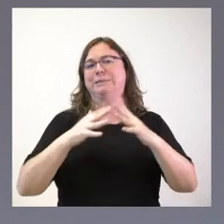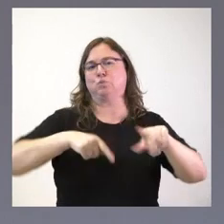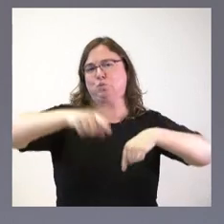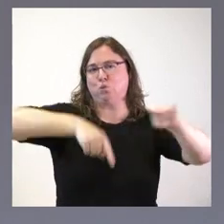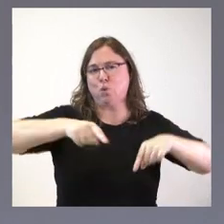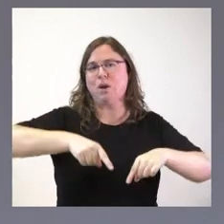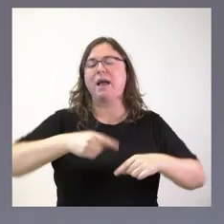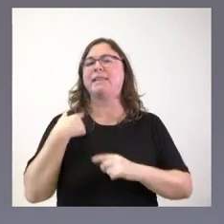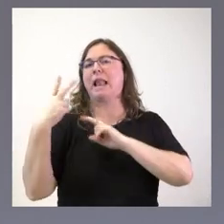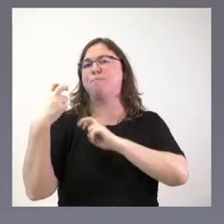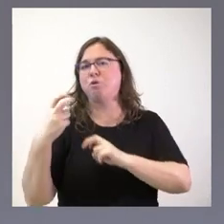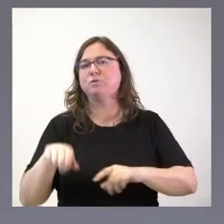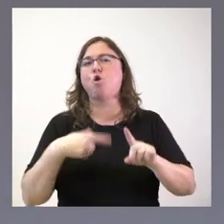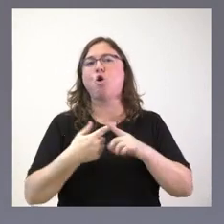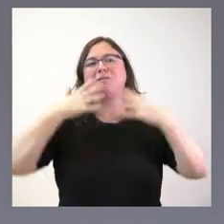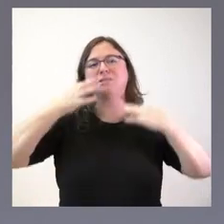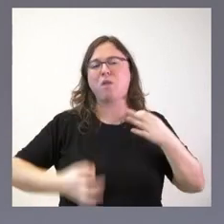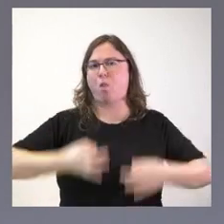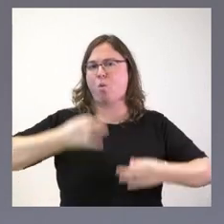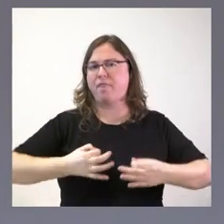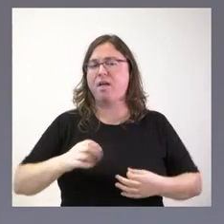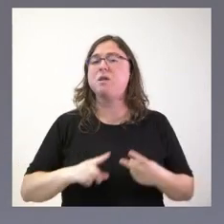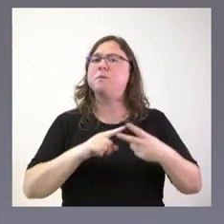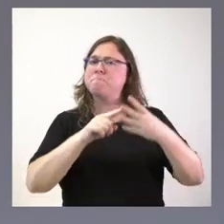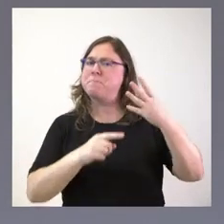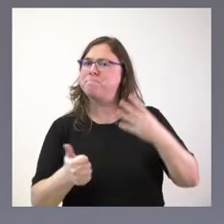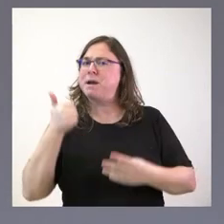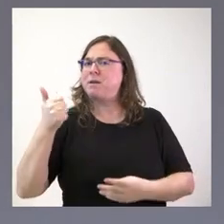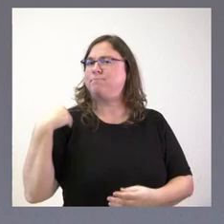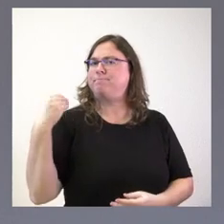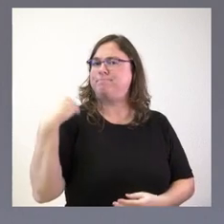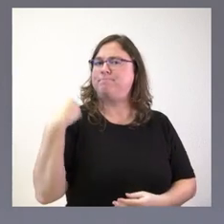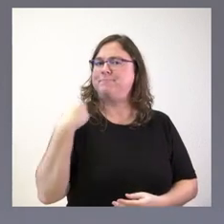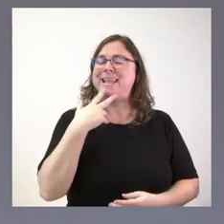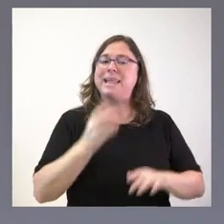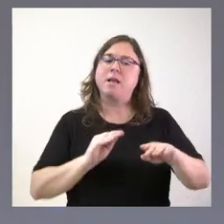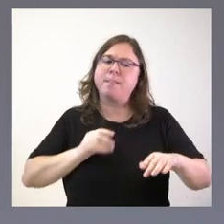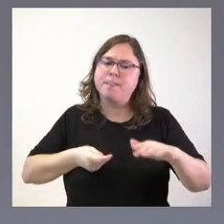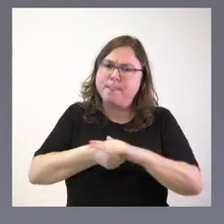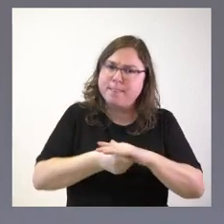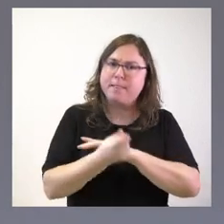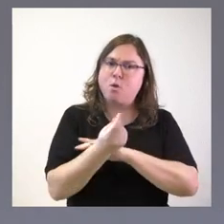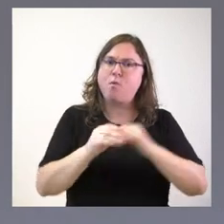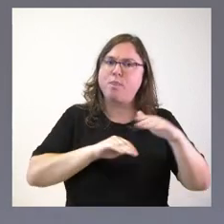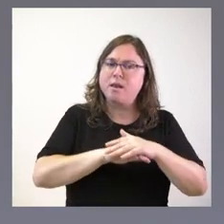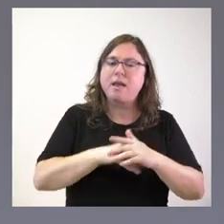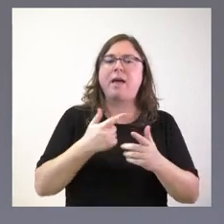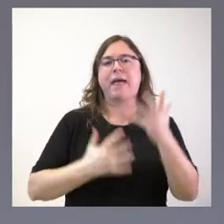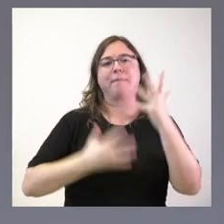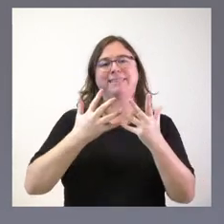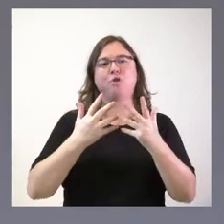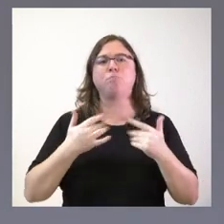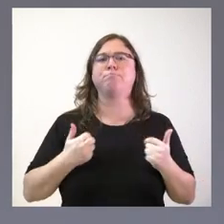la fiscalidad o la seguridad jurídica, sino que cada vez nos demandan más para abordar nuevas inversiones el hecho de que hay una Administración